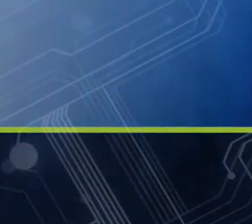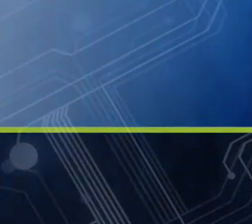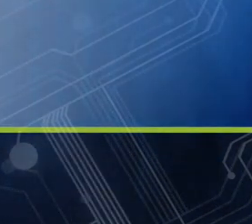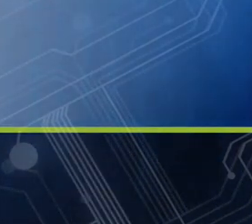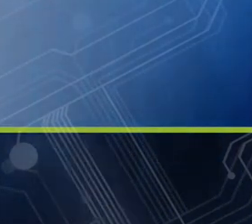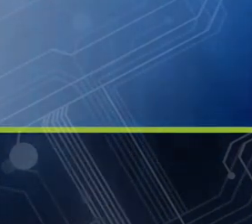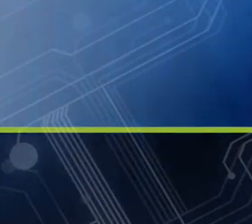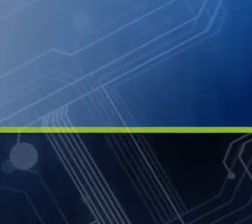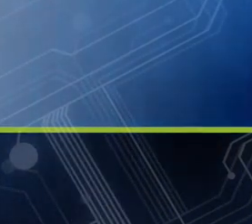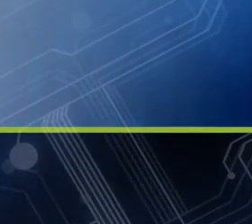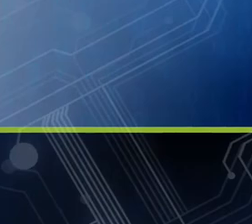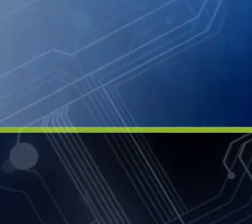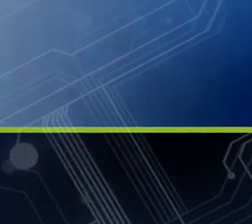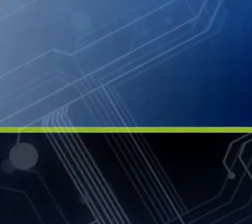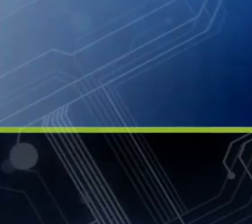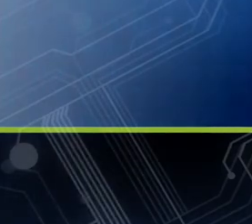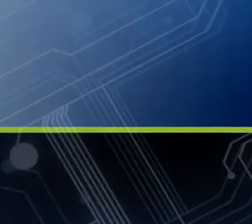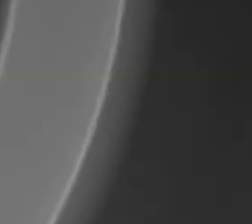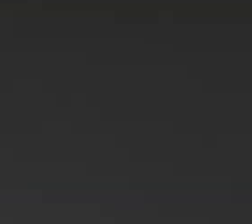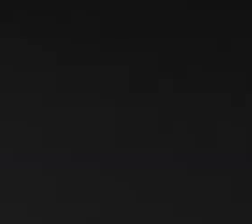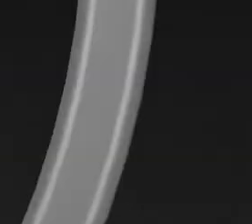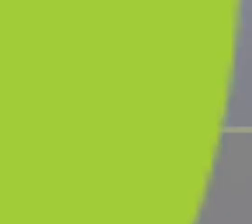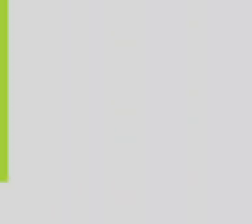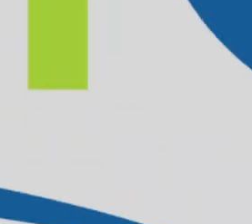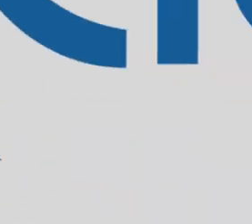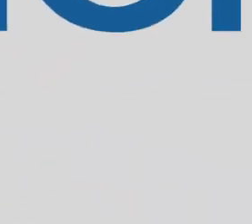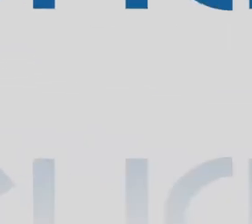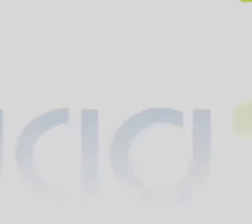nematicida y activador del compostaje.